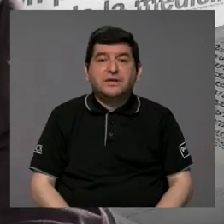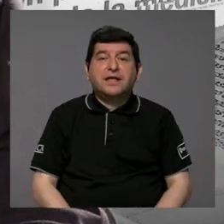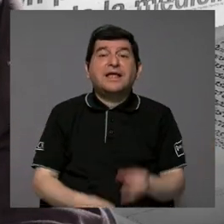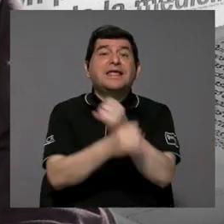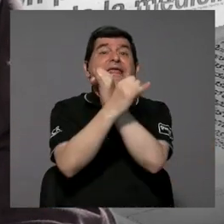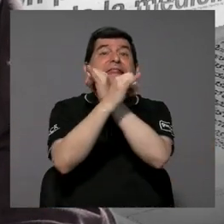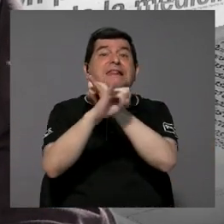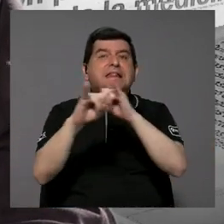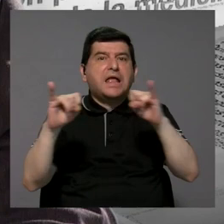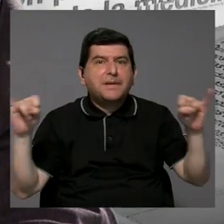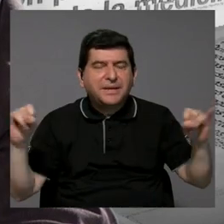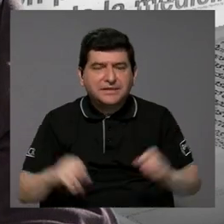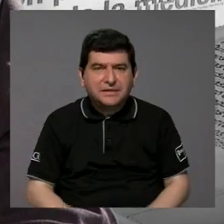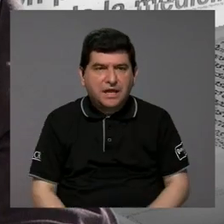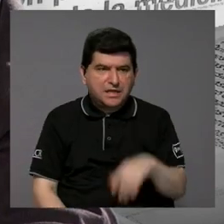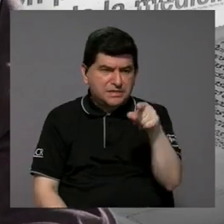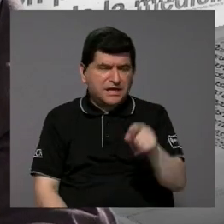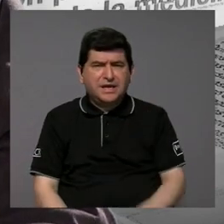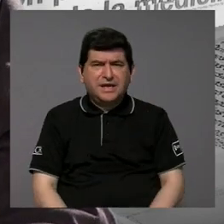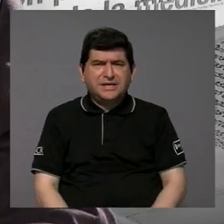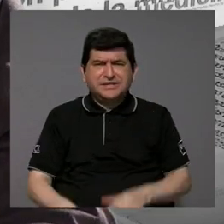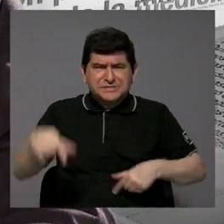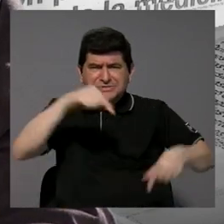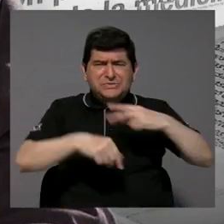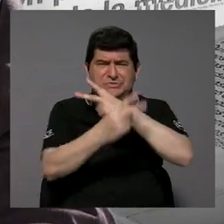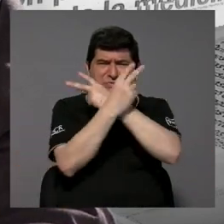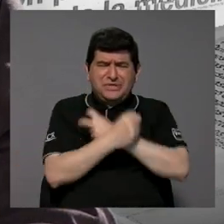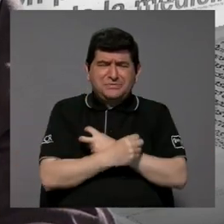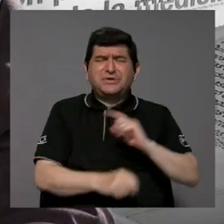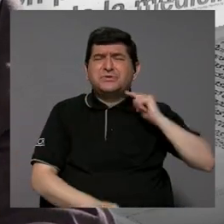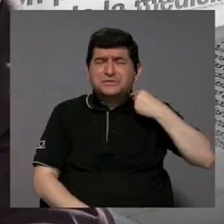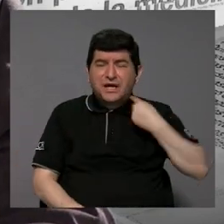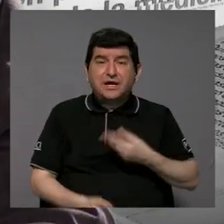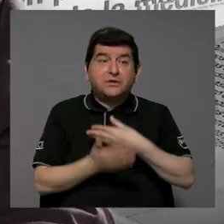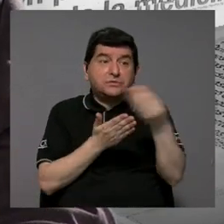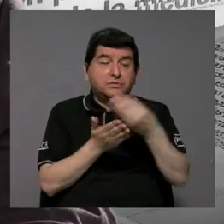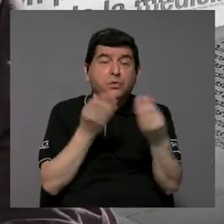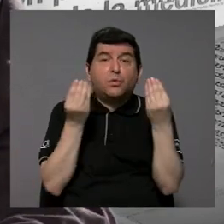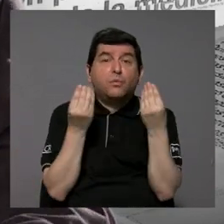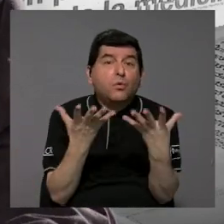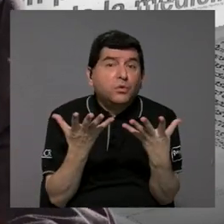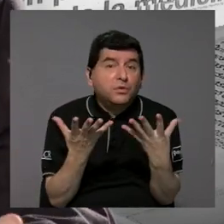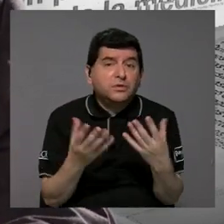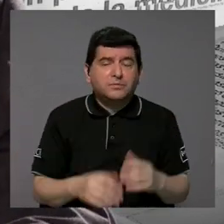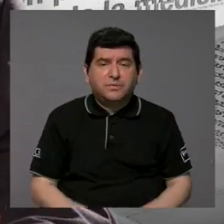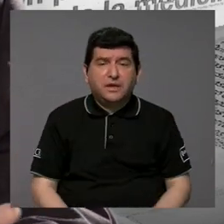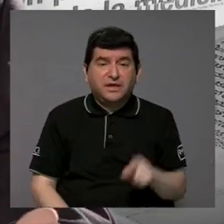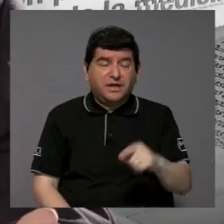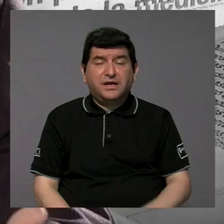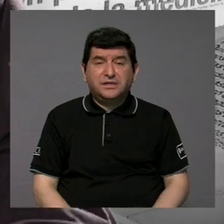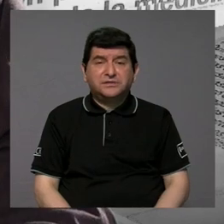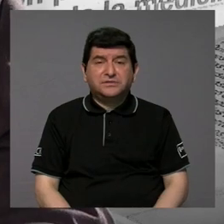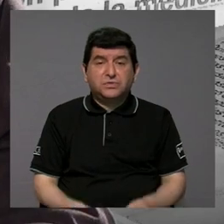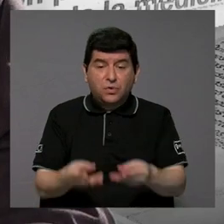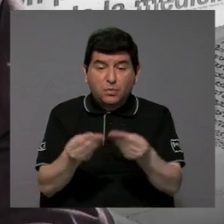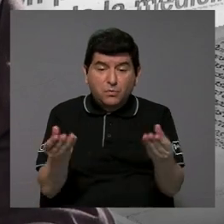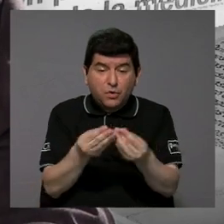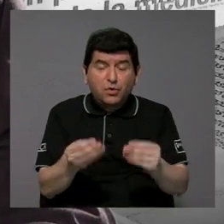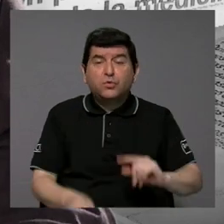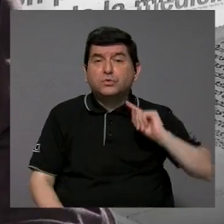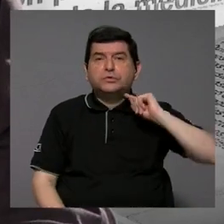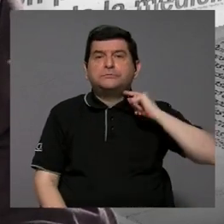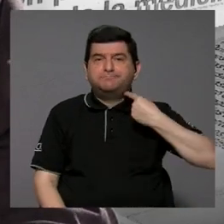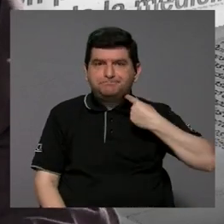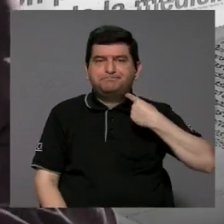sostenible, independiente, ¿verdad?, porque esos plaguicidas son muy caros y hay que comprar mucho. Entonces, eso encarece las producciones,